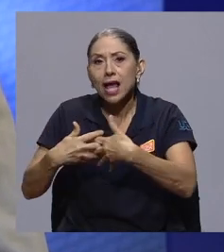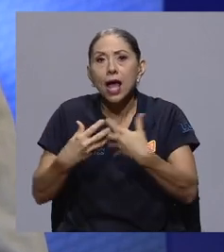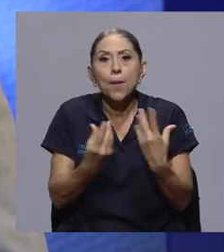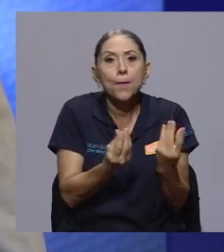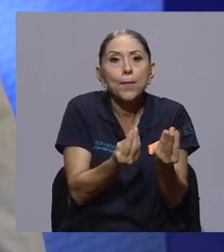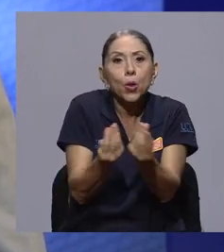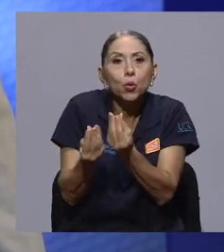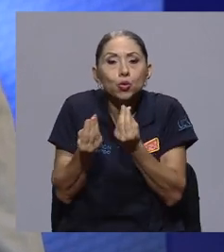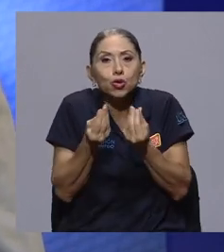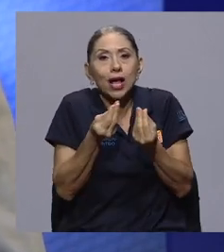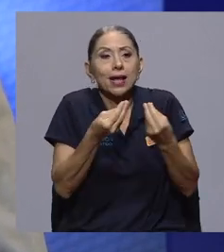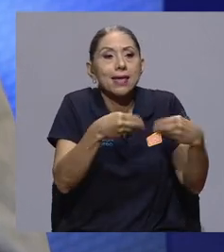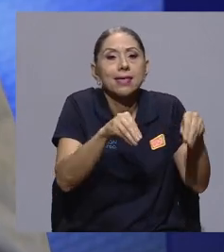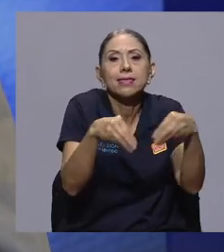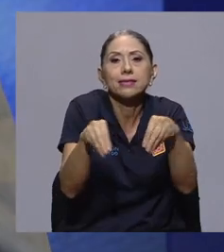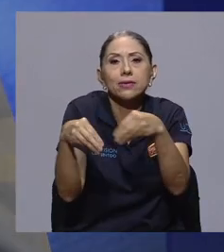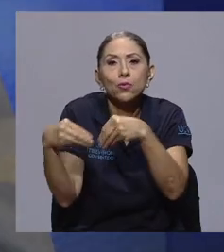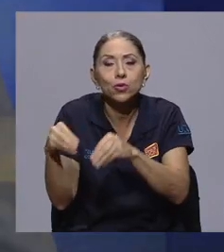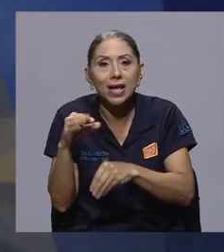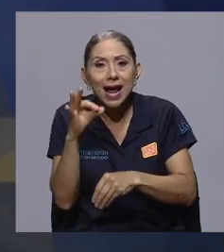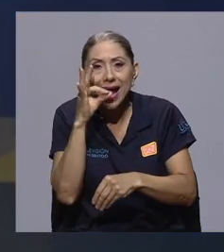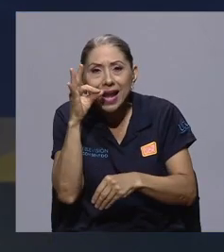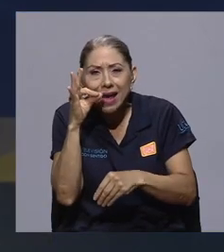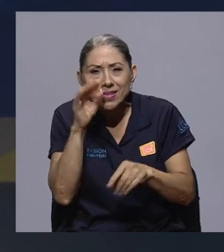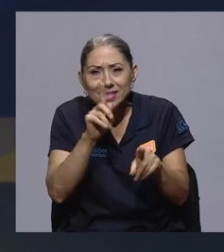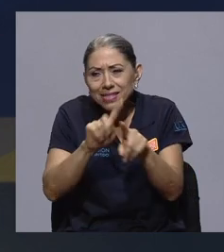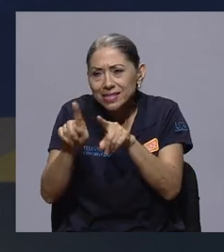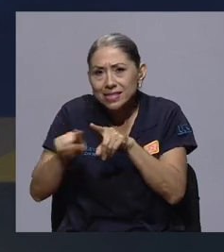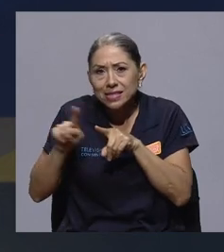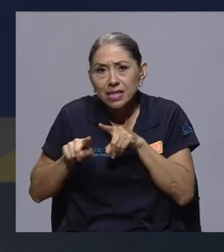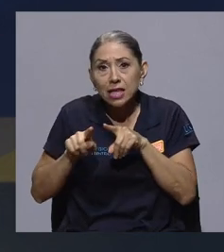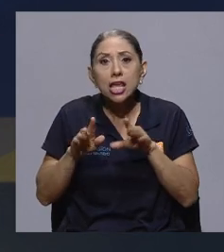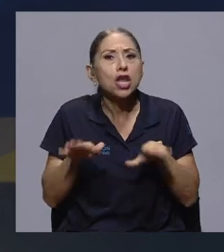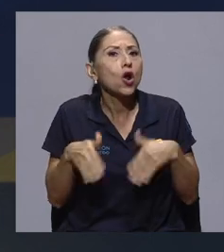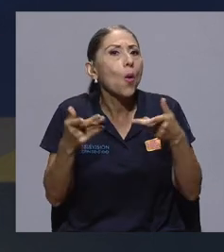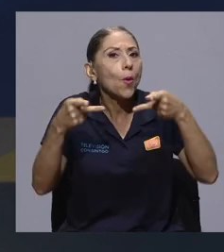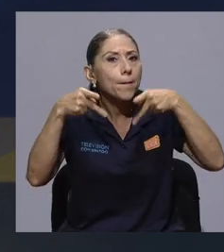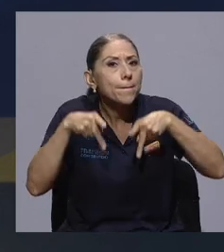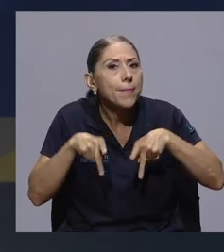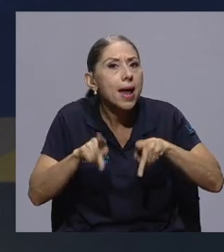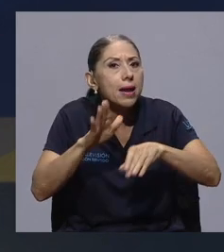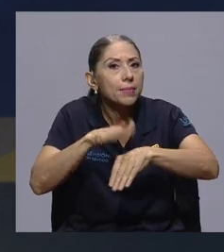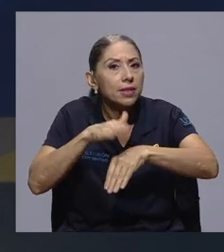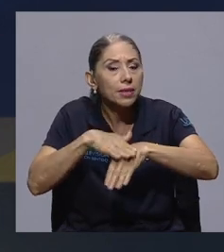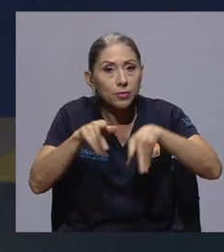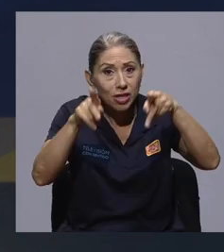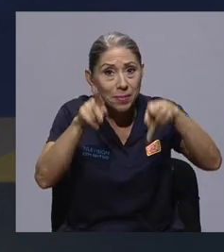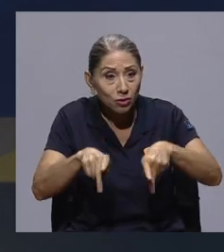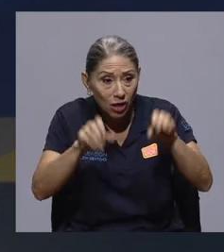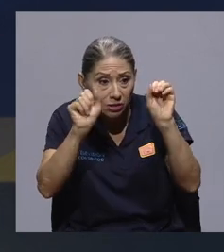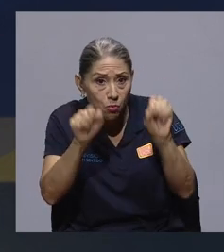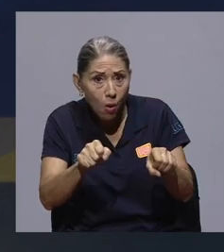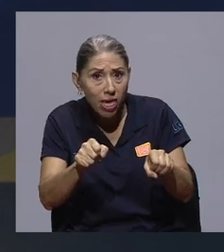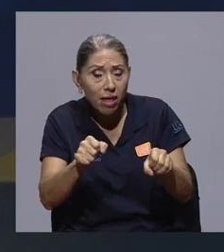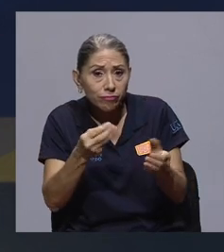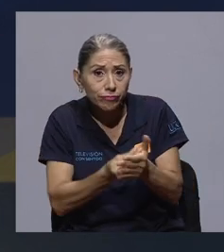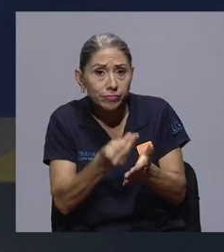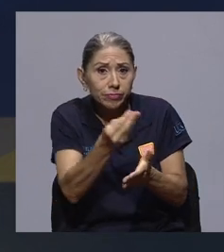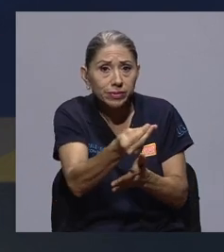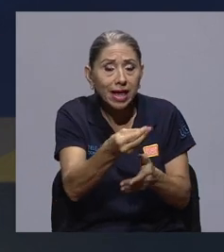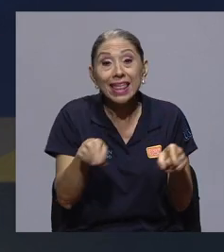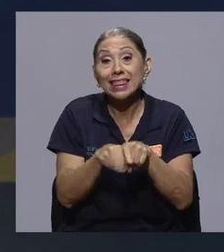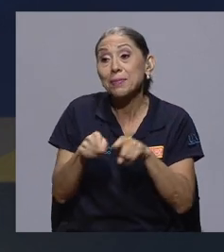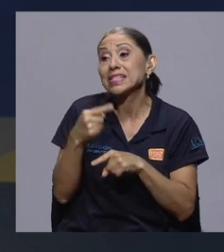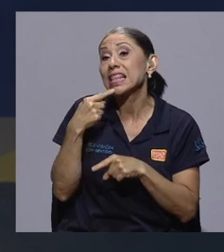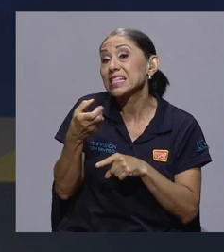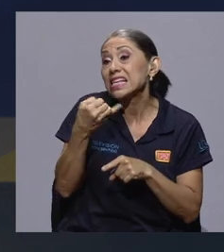estos cannabis y cómo permitimos que las personas accedan al cannabis. porque también se dice que si se legaliza para